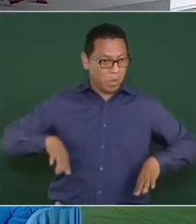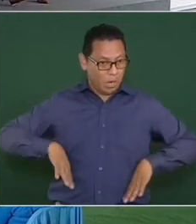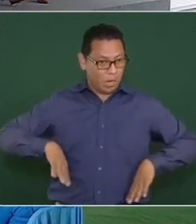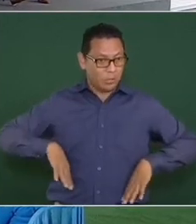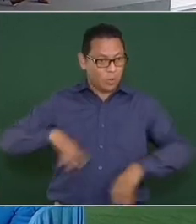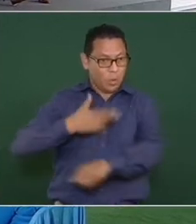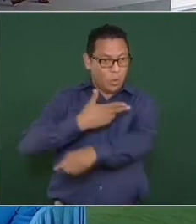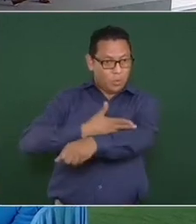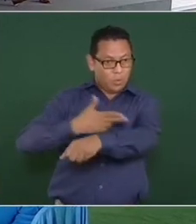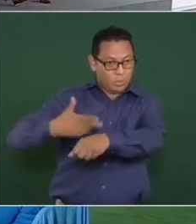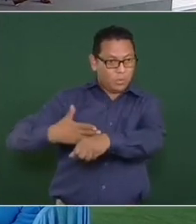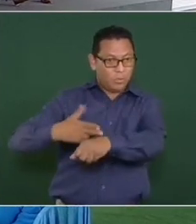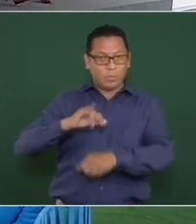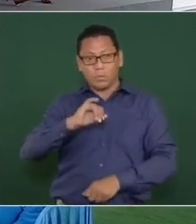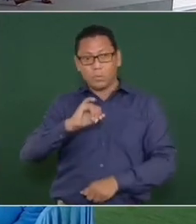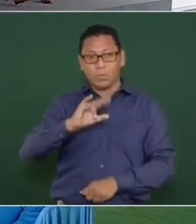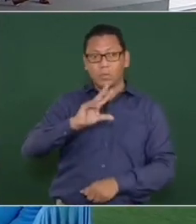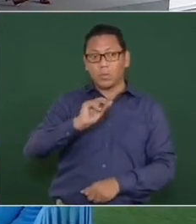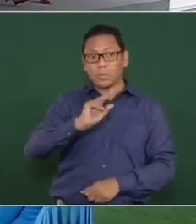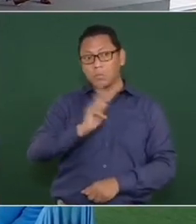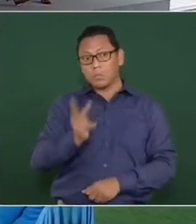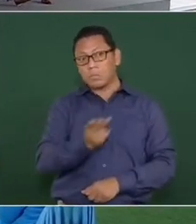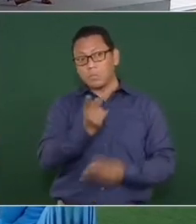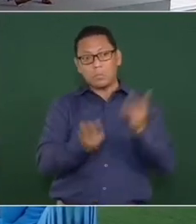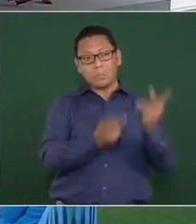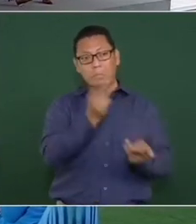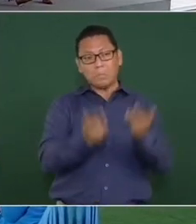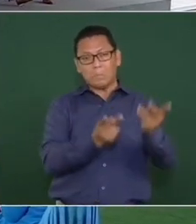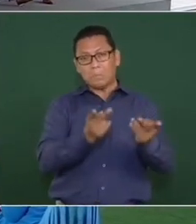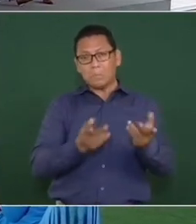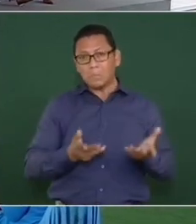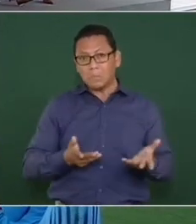sí o no,